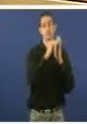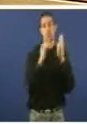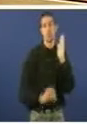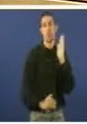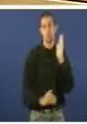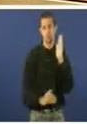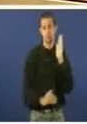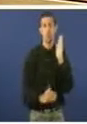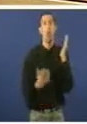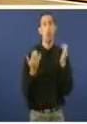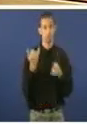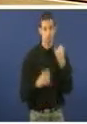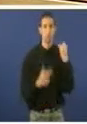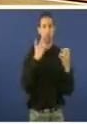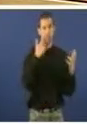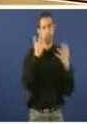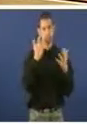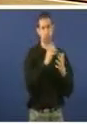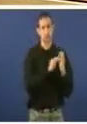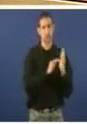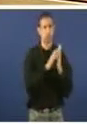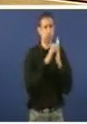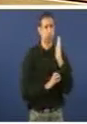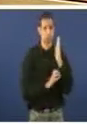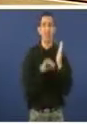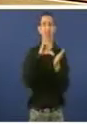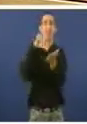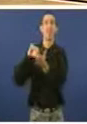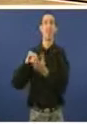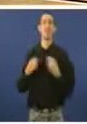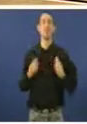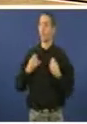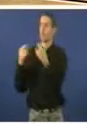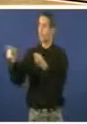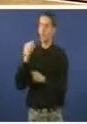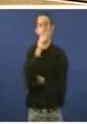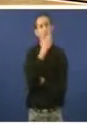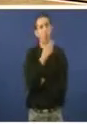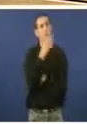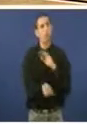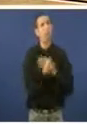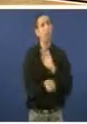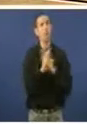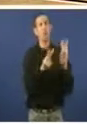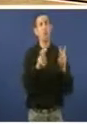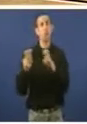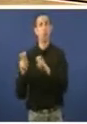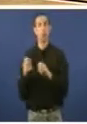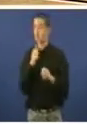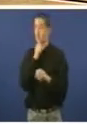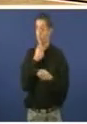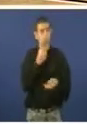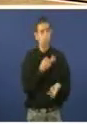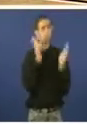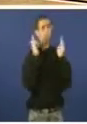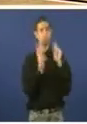cartos, nótase. Nótase neses centros de saúde que vostede prometeu e que seguen sen licitar testemunhas do abandono da